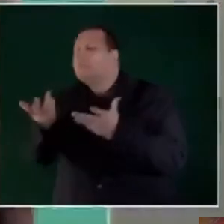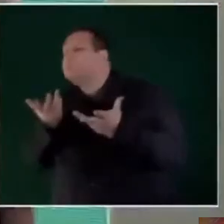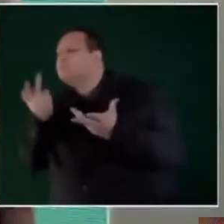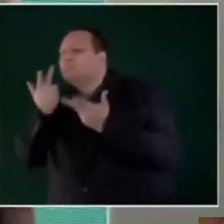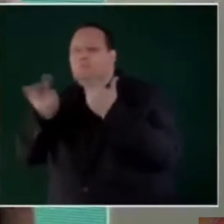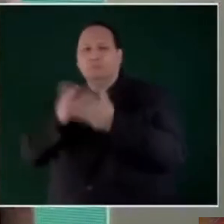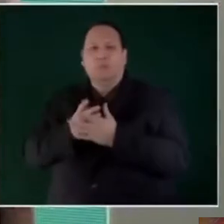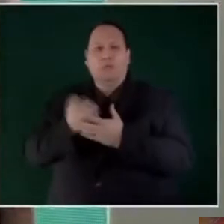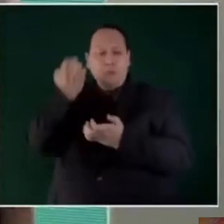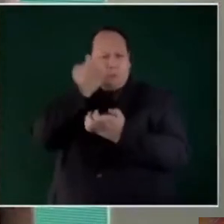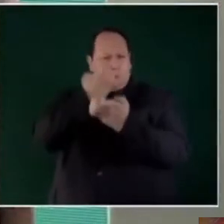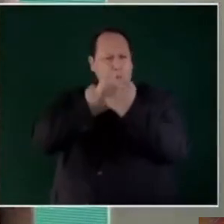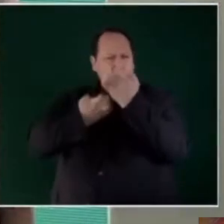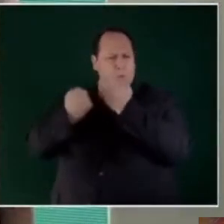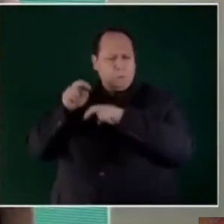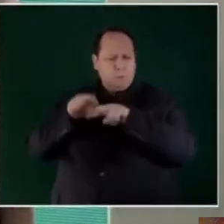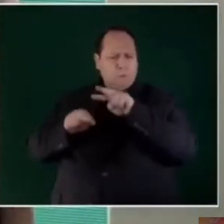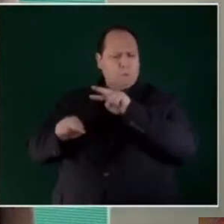a evaluar.